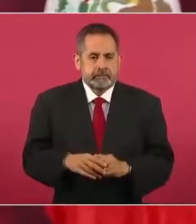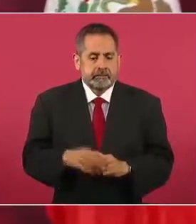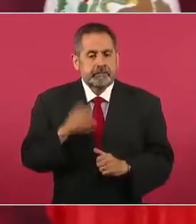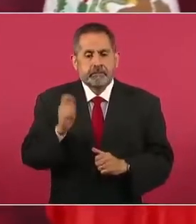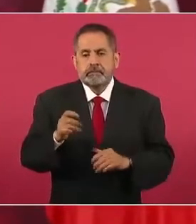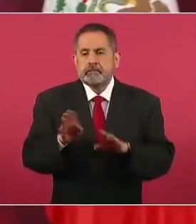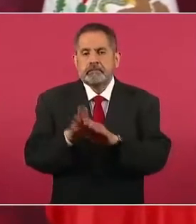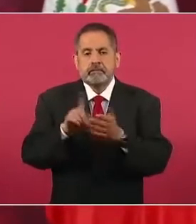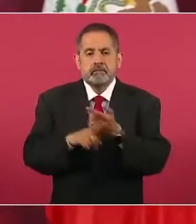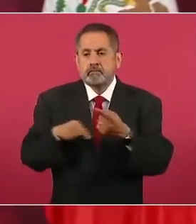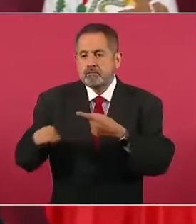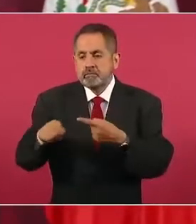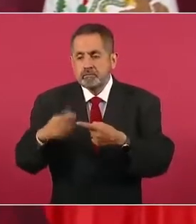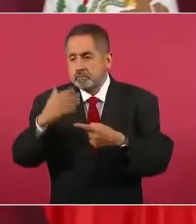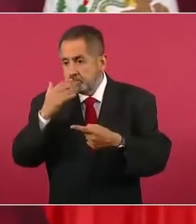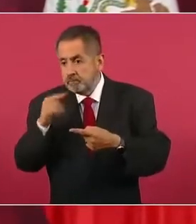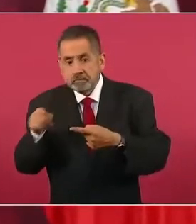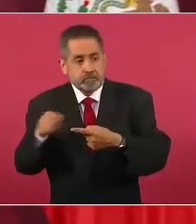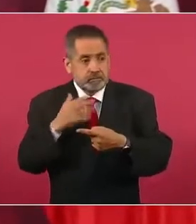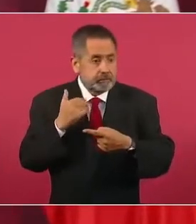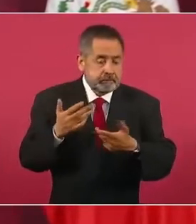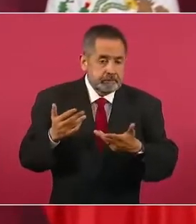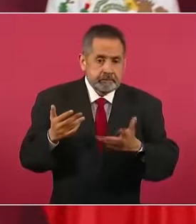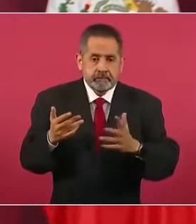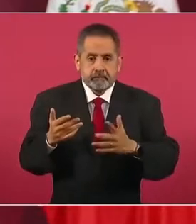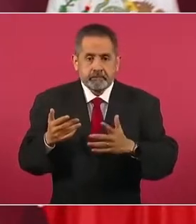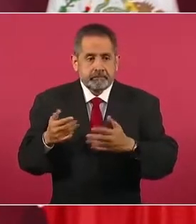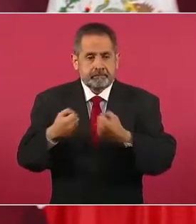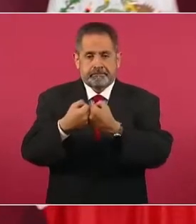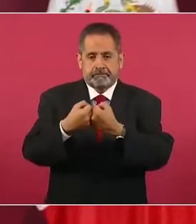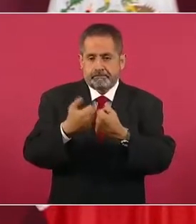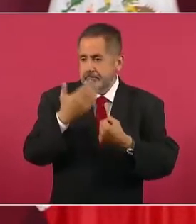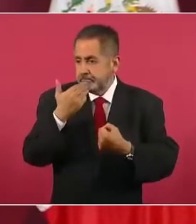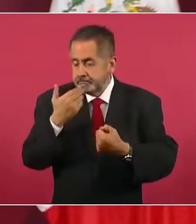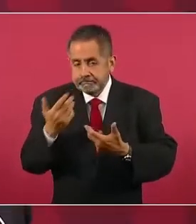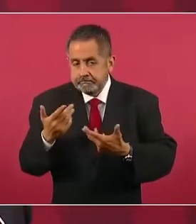cuando no hay fronteras,